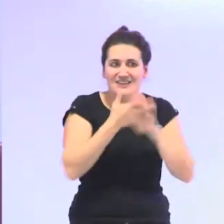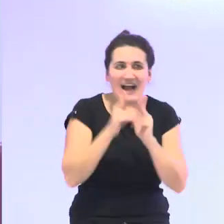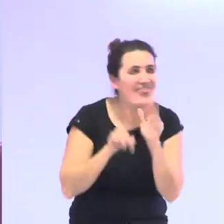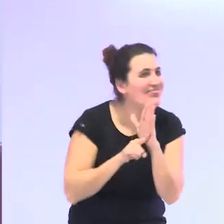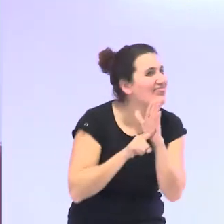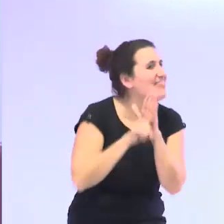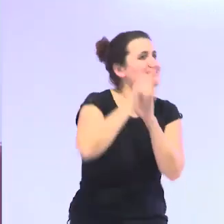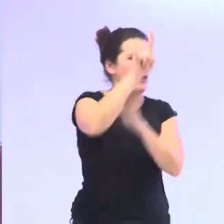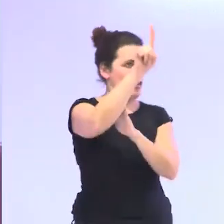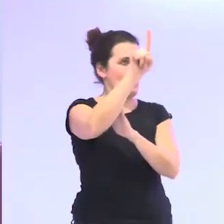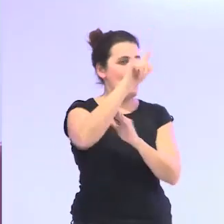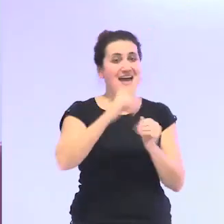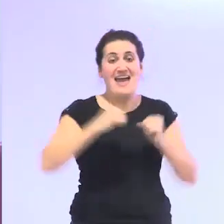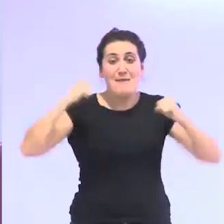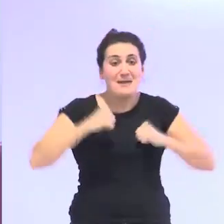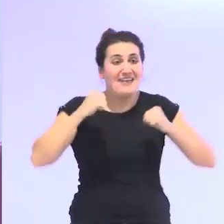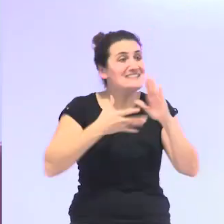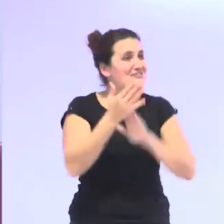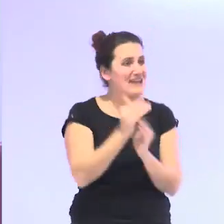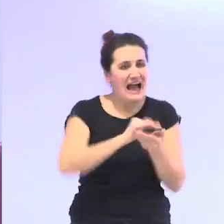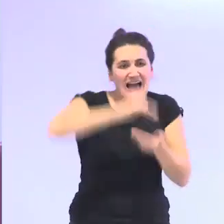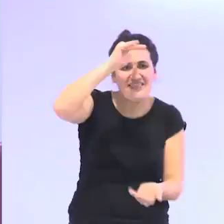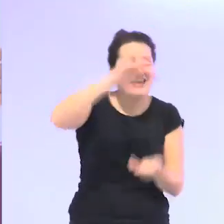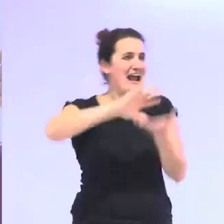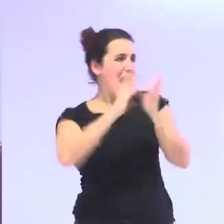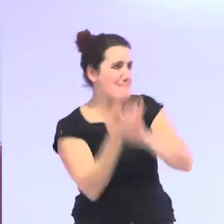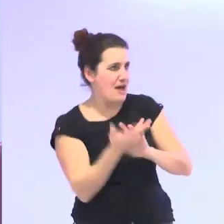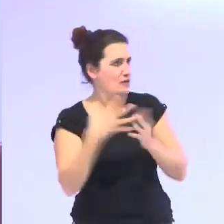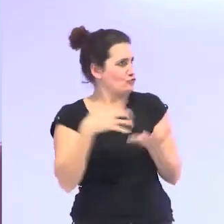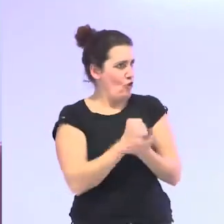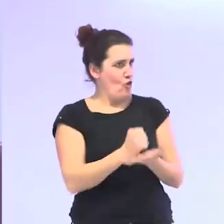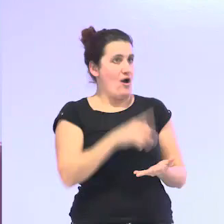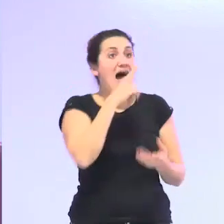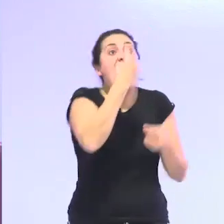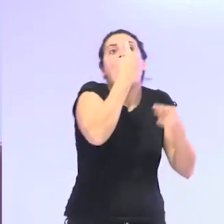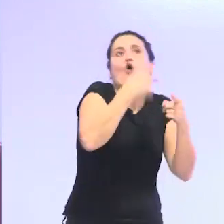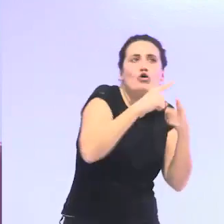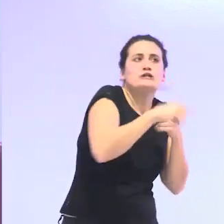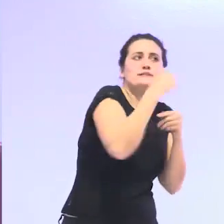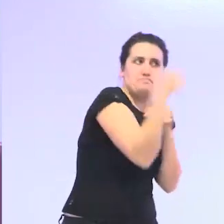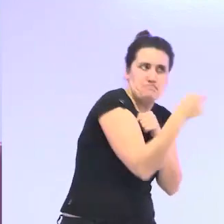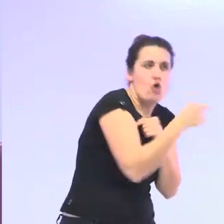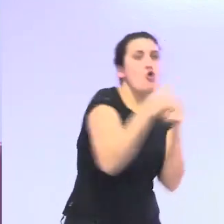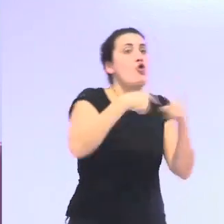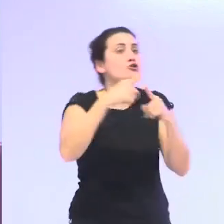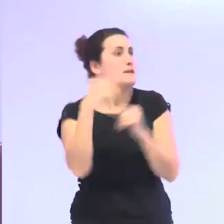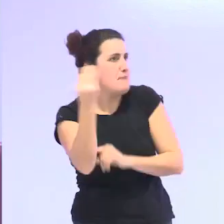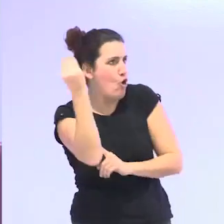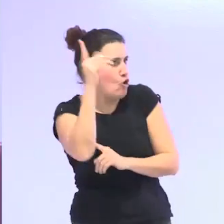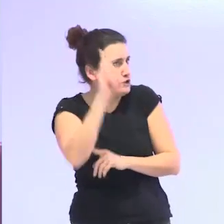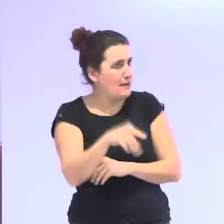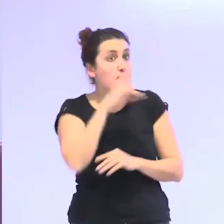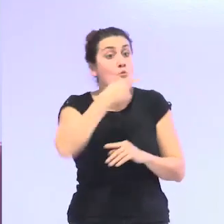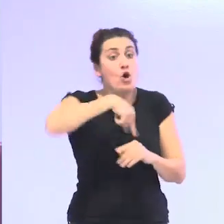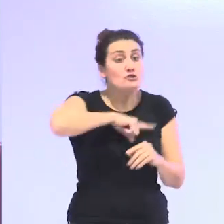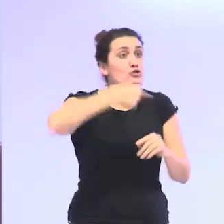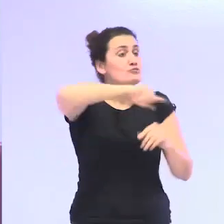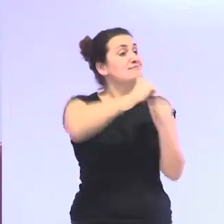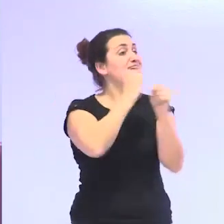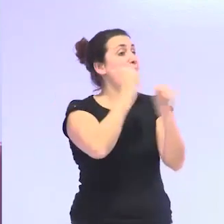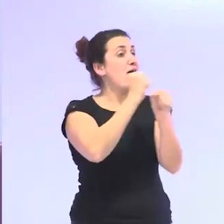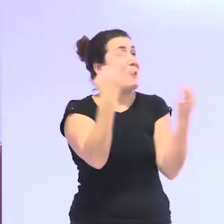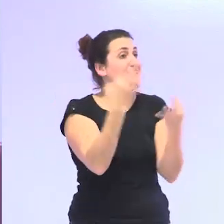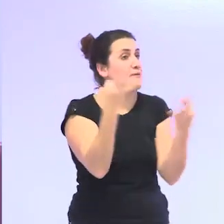envejecer es crecer envejecer es cambiar habrá cosas que vayan a mejor y habrá cosas que vayan a peor por eso lo que tenemos que trabajar es como